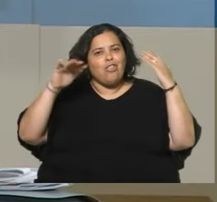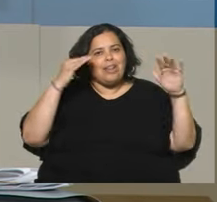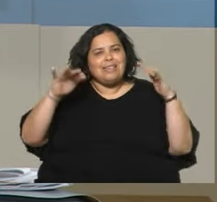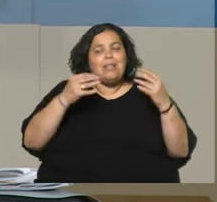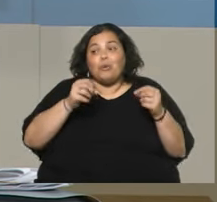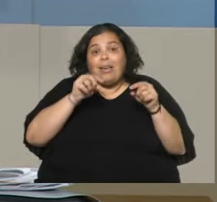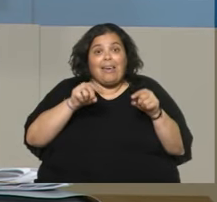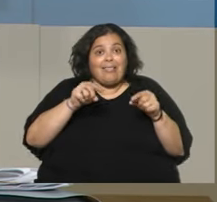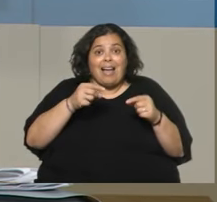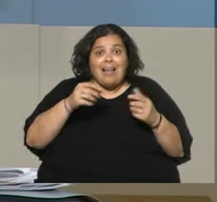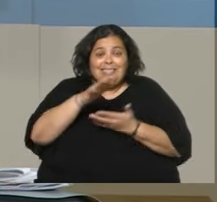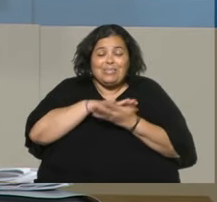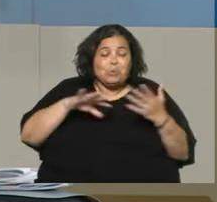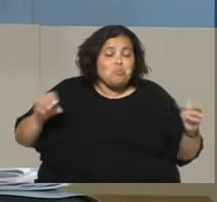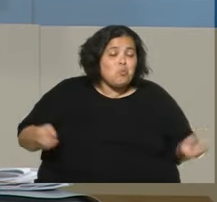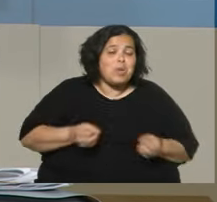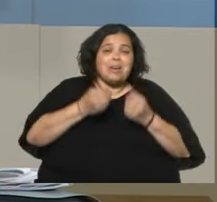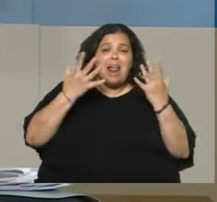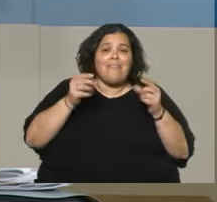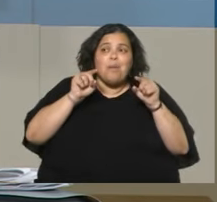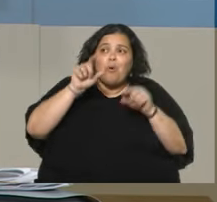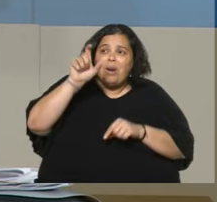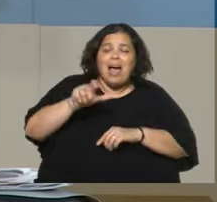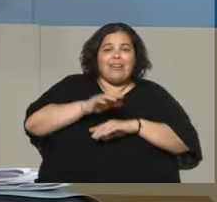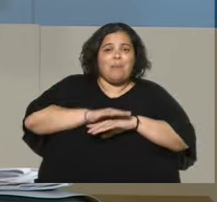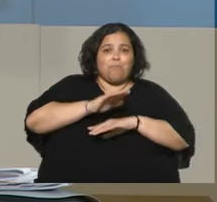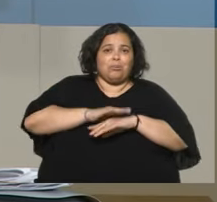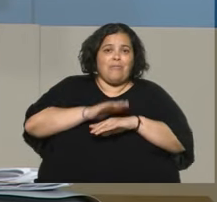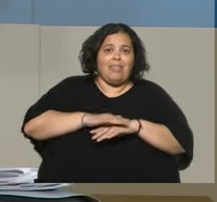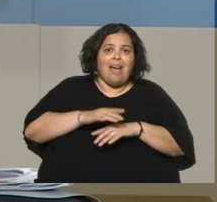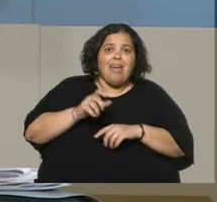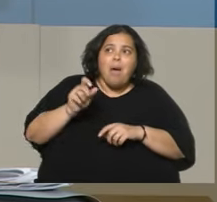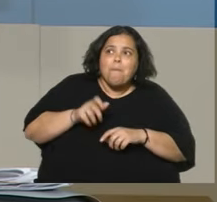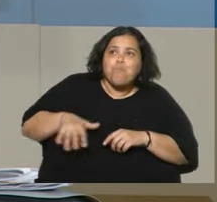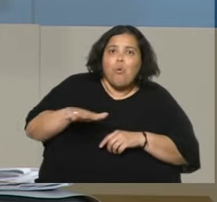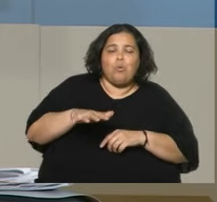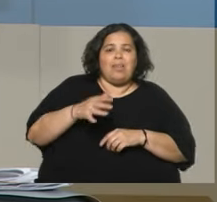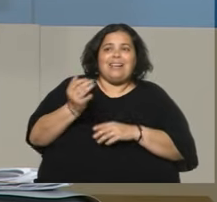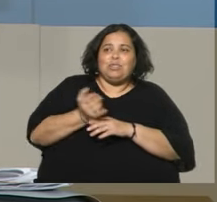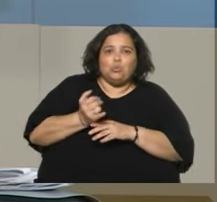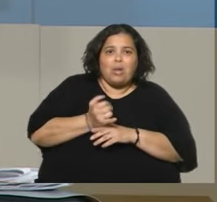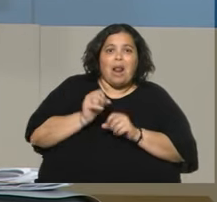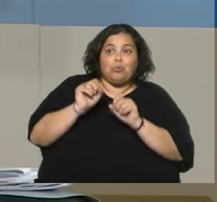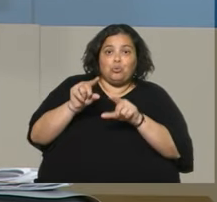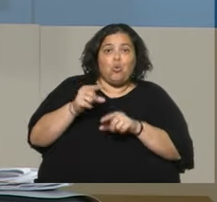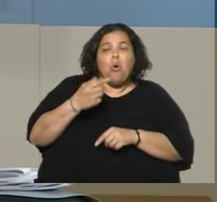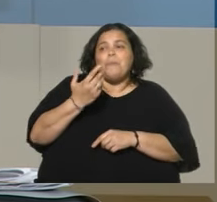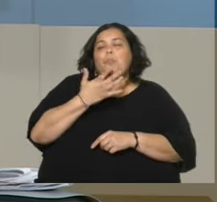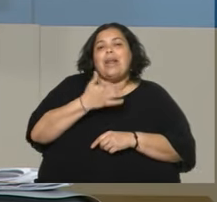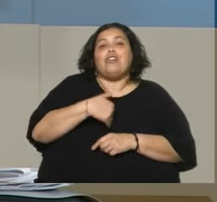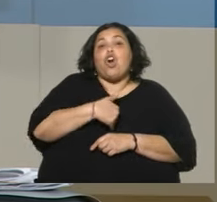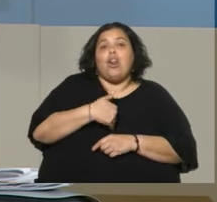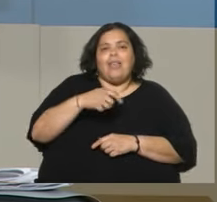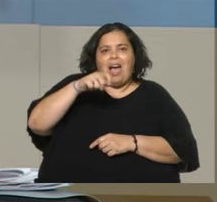desnuda ante esta situación por la responsabilidad pública, institucional, por un hecho inédito, por el rol que ha tenido la justicia y